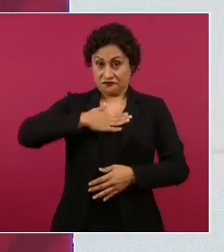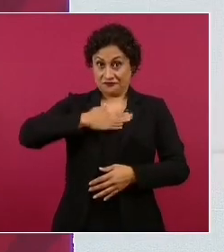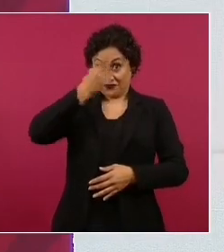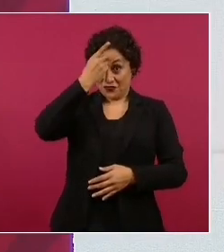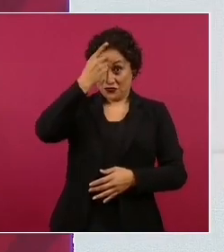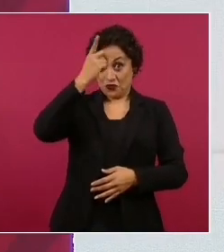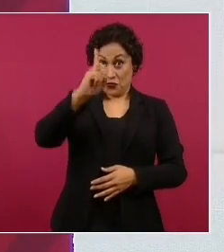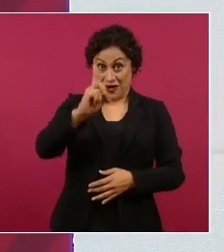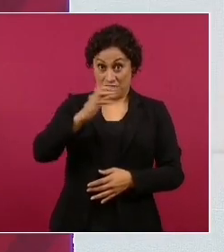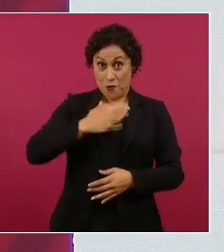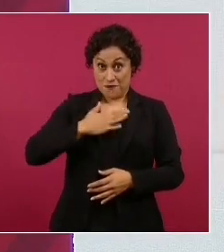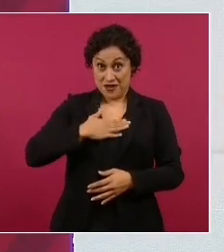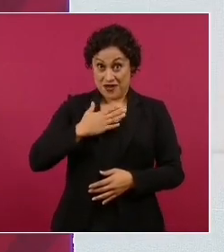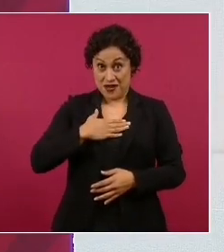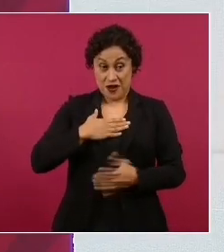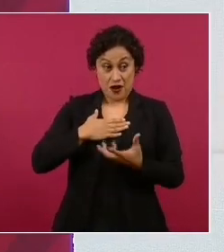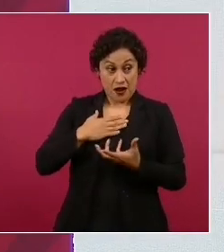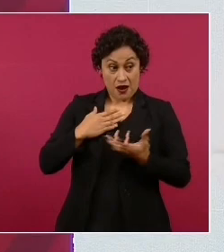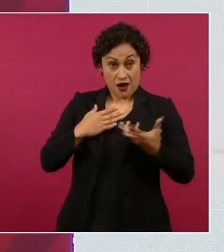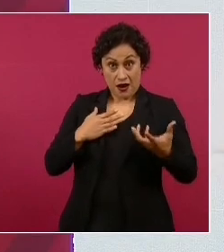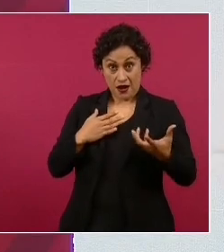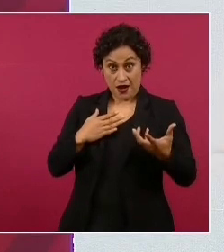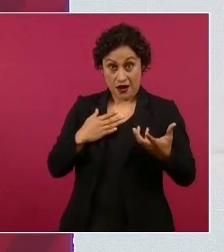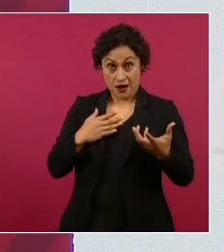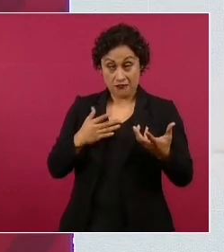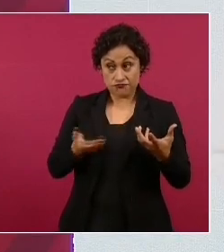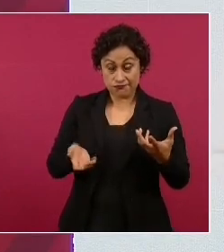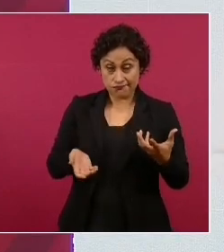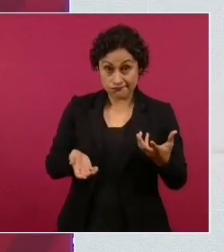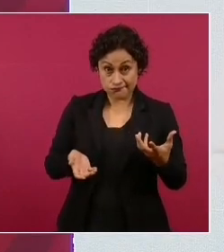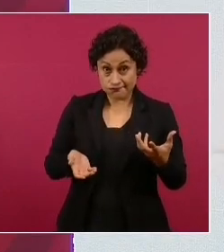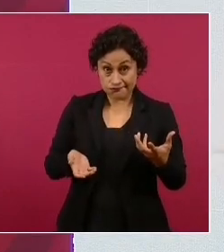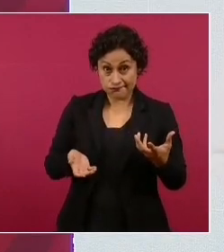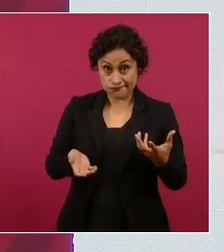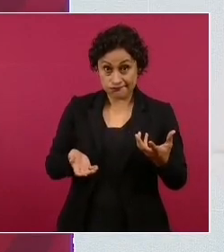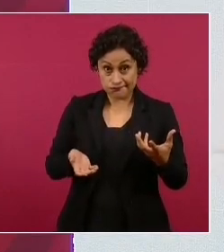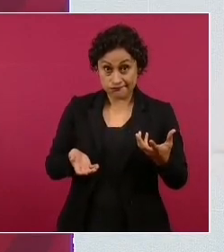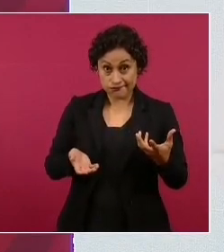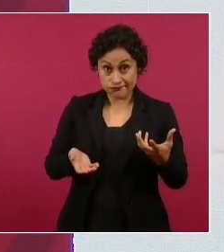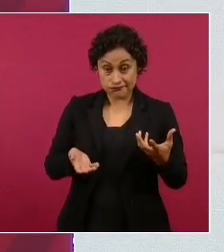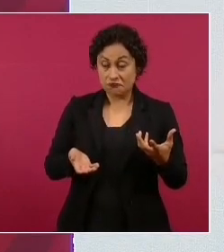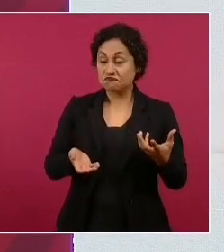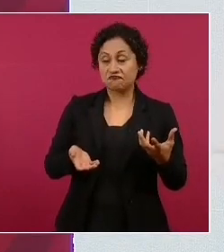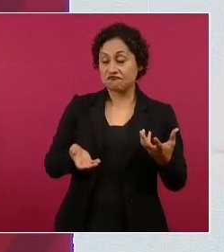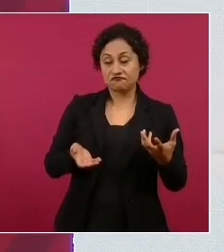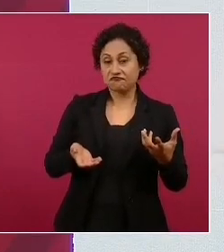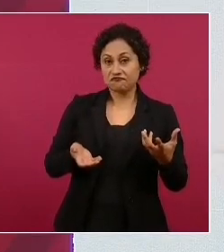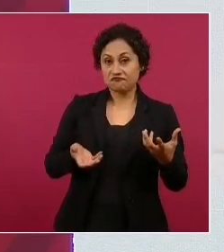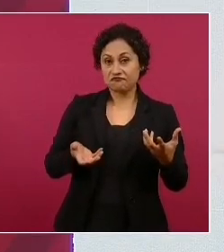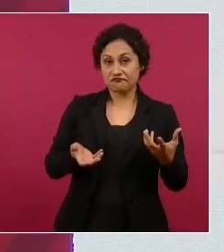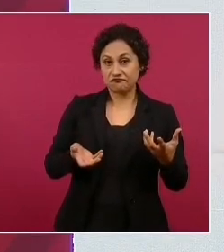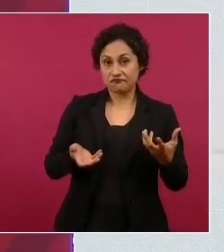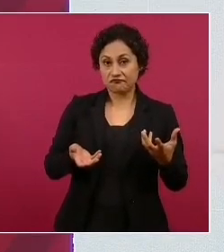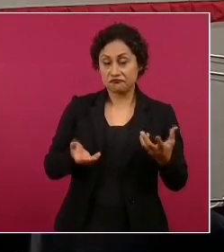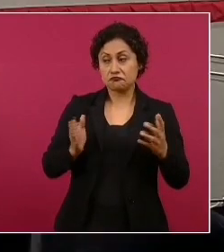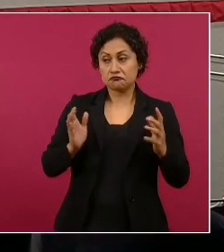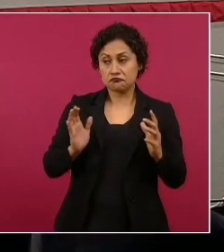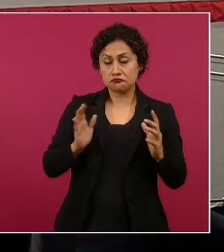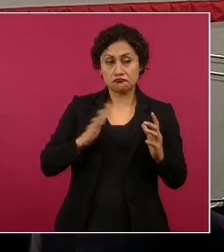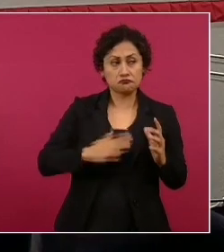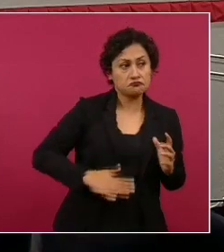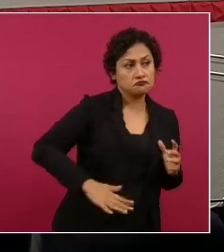sino los que pertenecen al pueblo raso